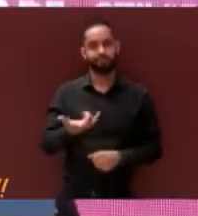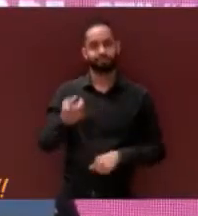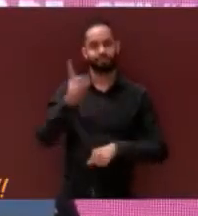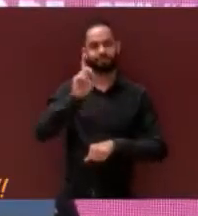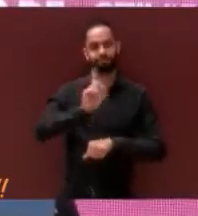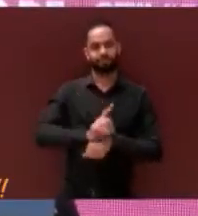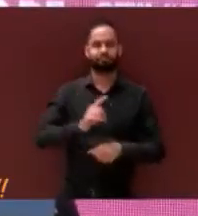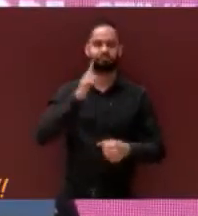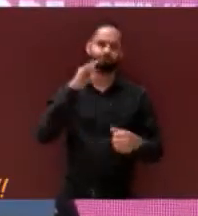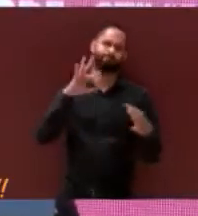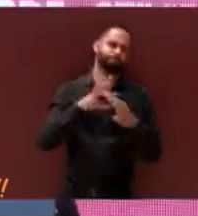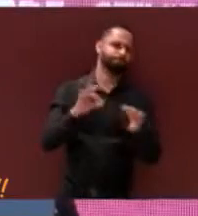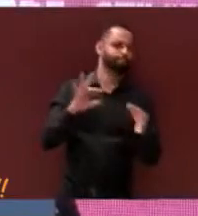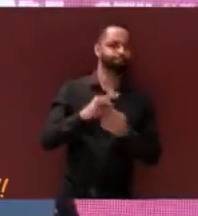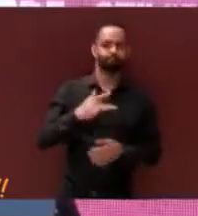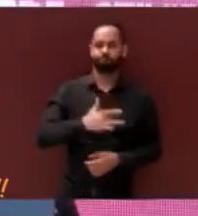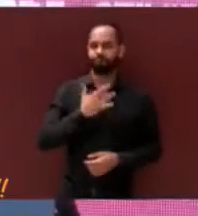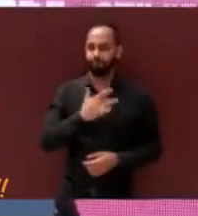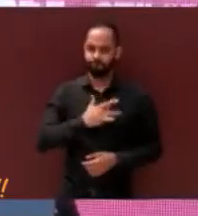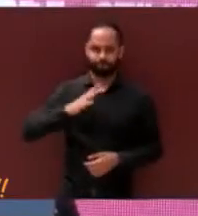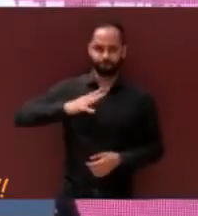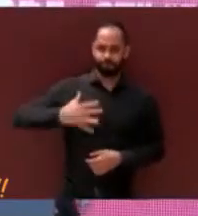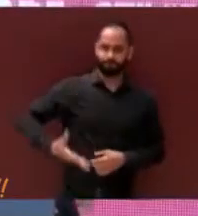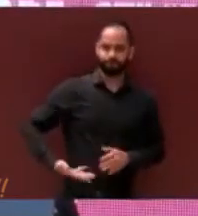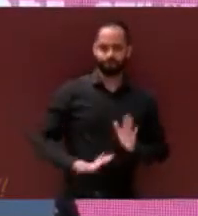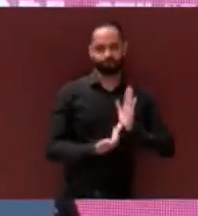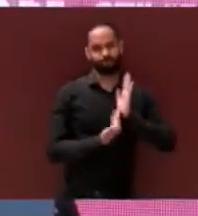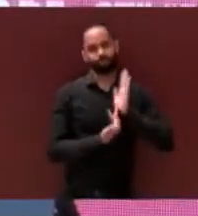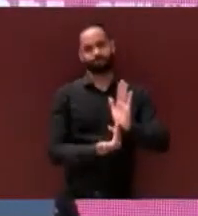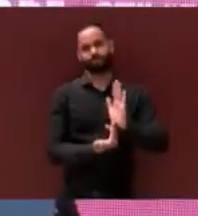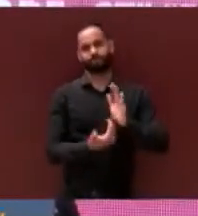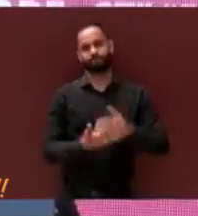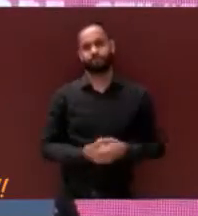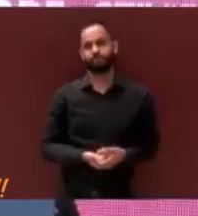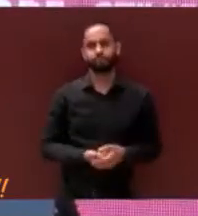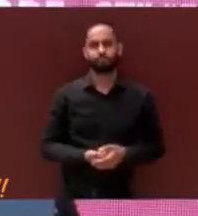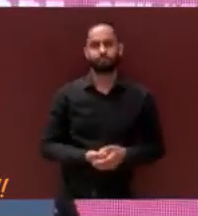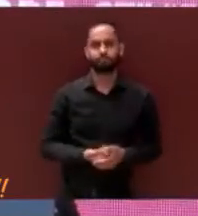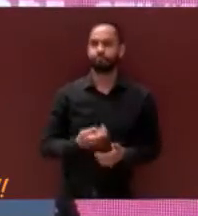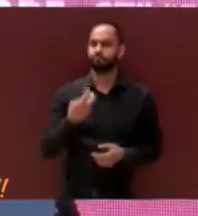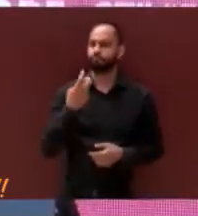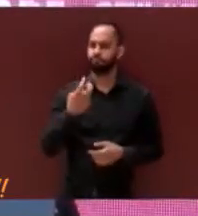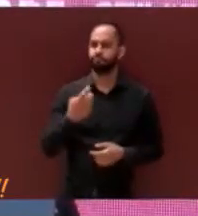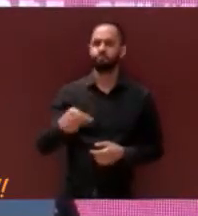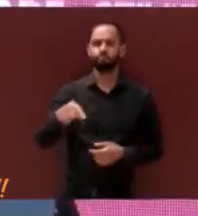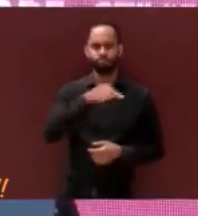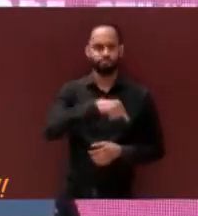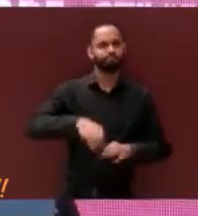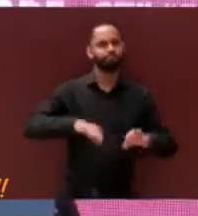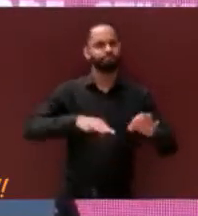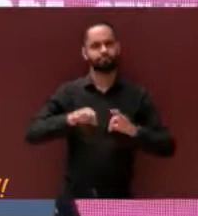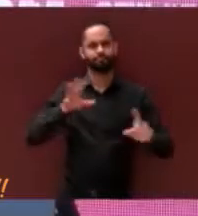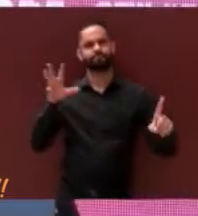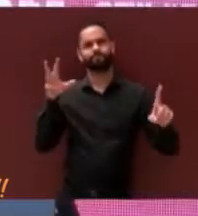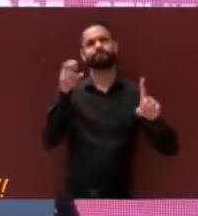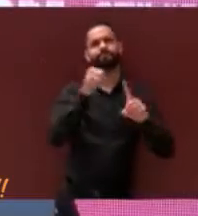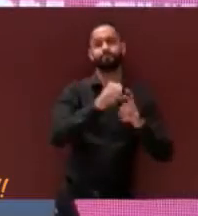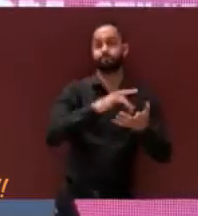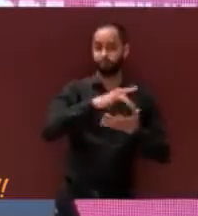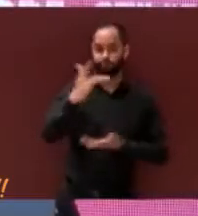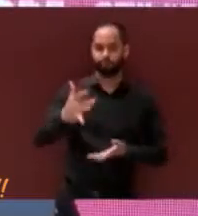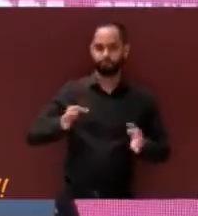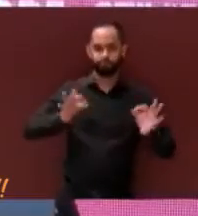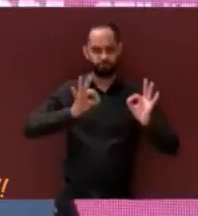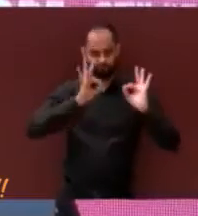nos enorgullece presentar. Los logros colectivos fueron alcanzados gracias a la integridad,